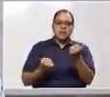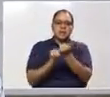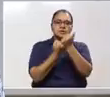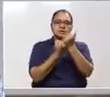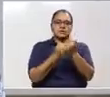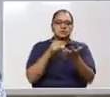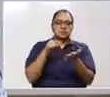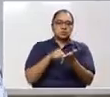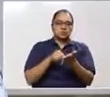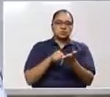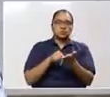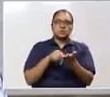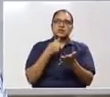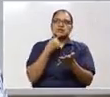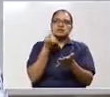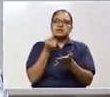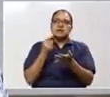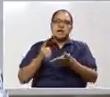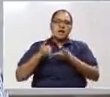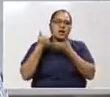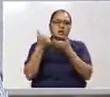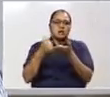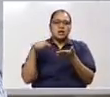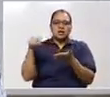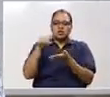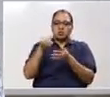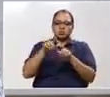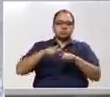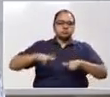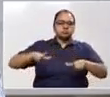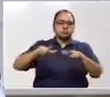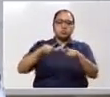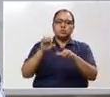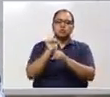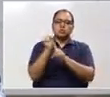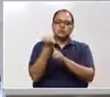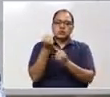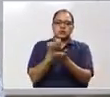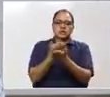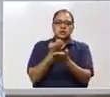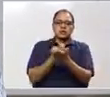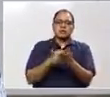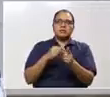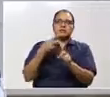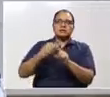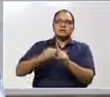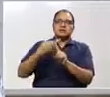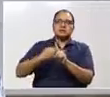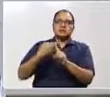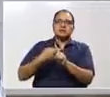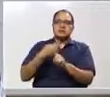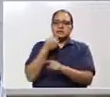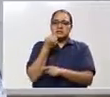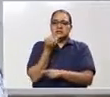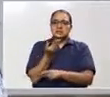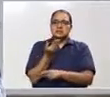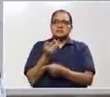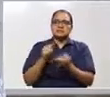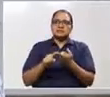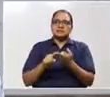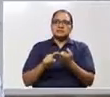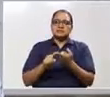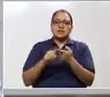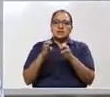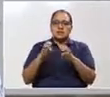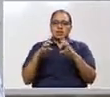activo neto, la contribución del sector social de la economía, alquileres, excedentes de operaciones del sector